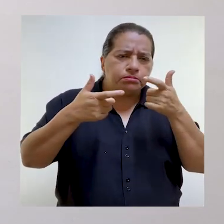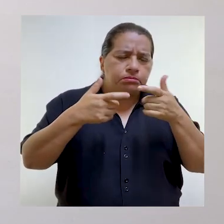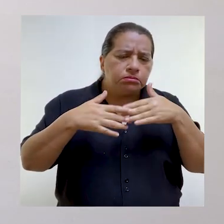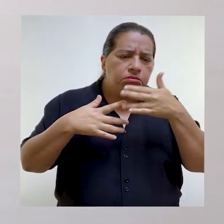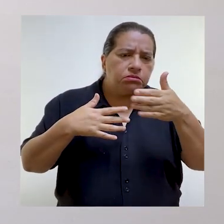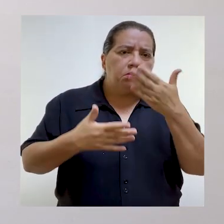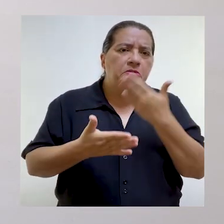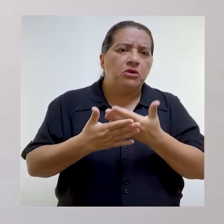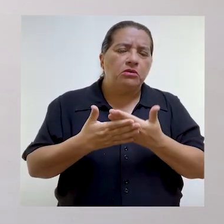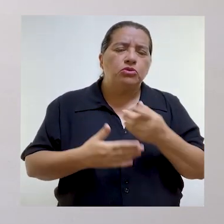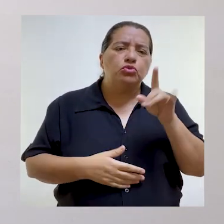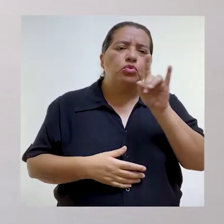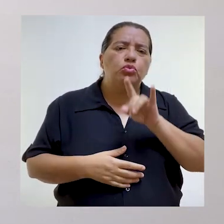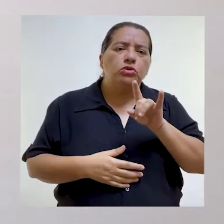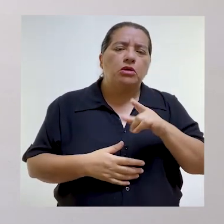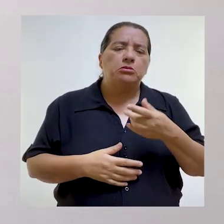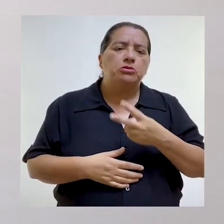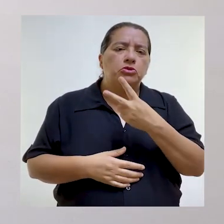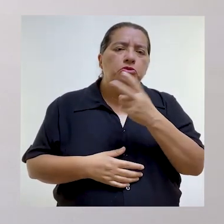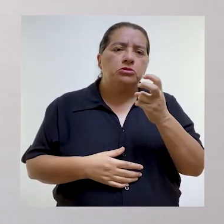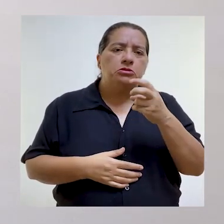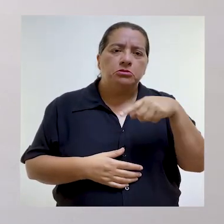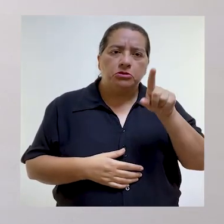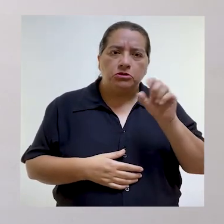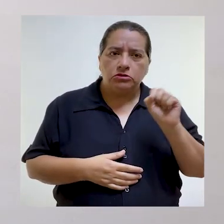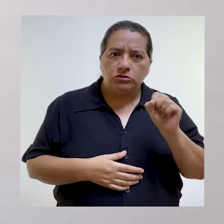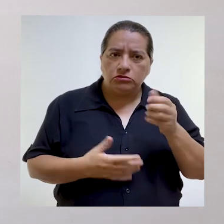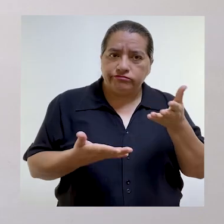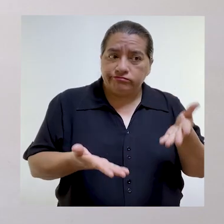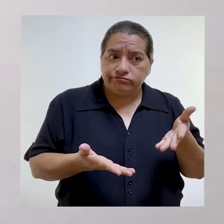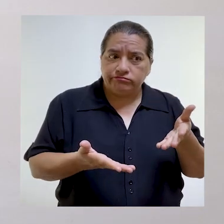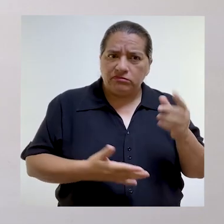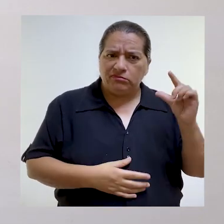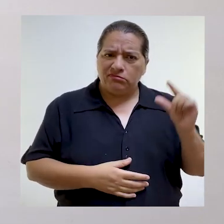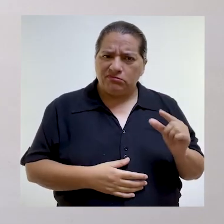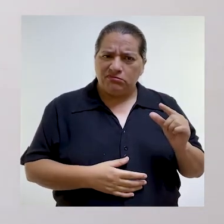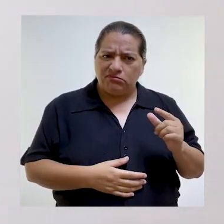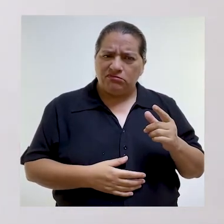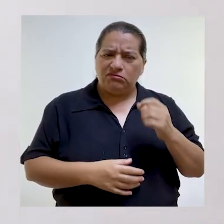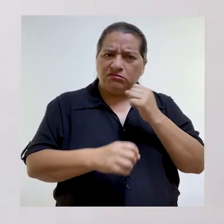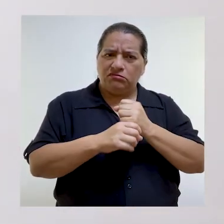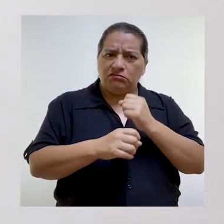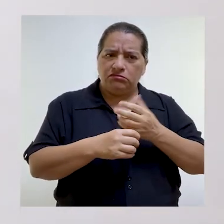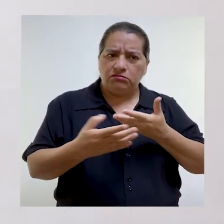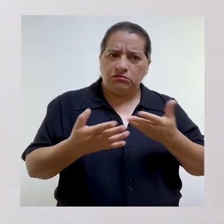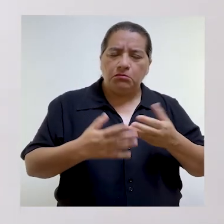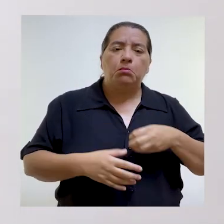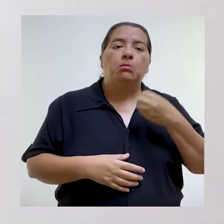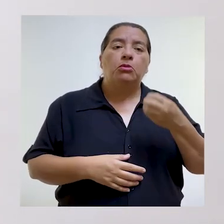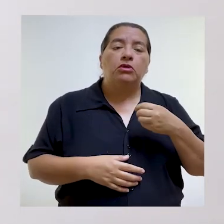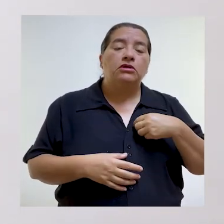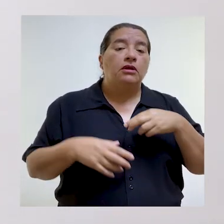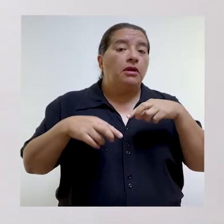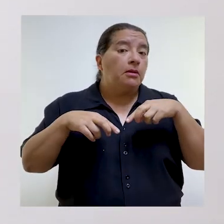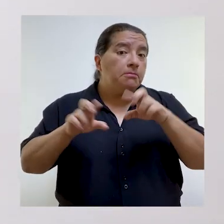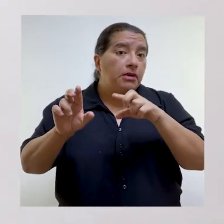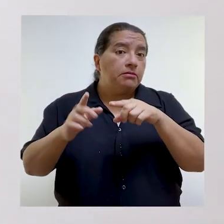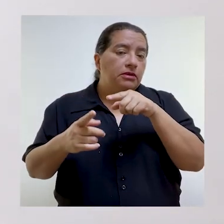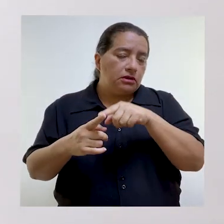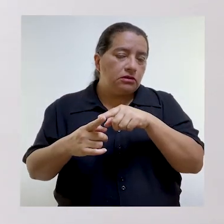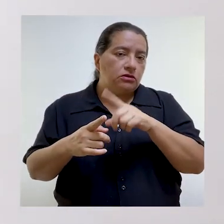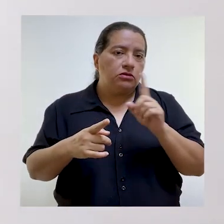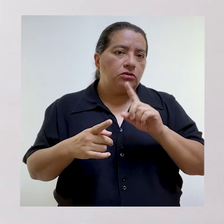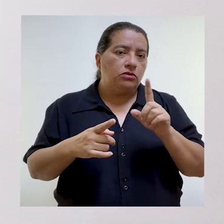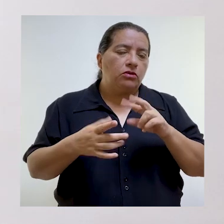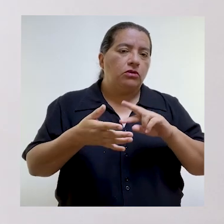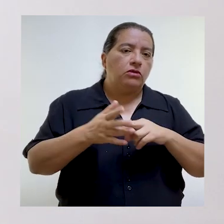gastaron realmente? El seguimiento del gasto público nos demuestra que solo invirtieron 200 millones de soles. Esa ínfima ejecución del presupuesto es porque